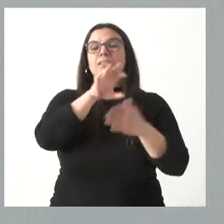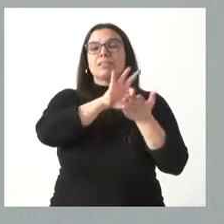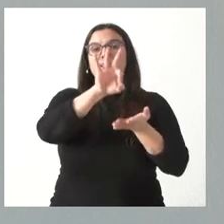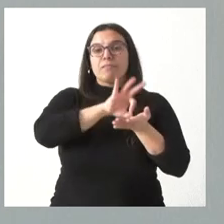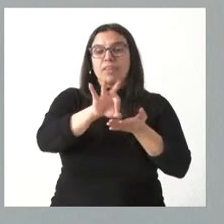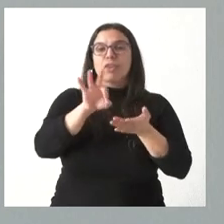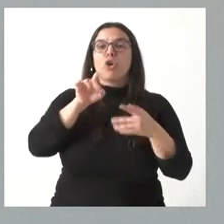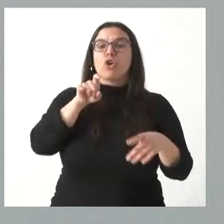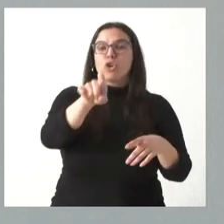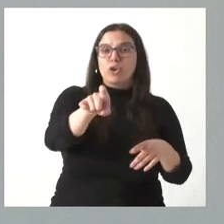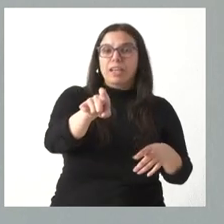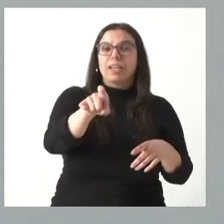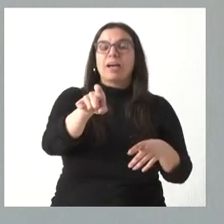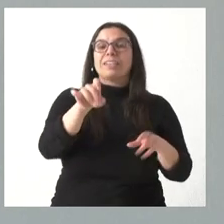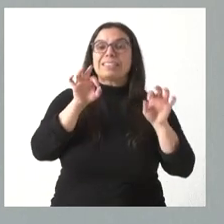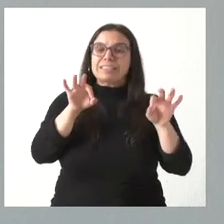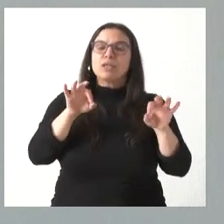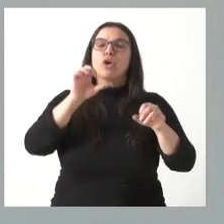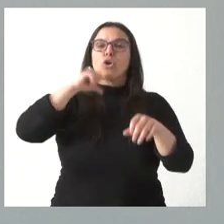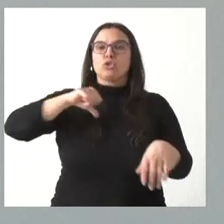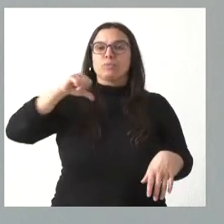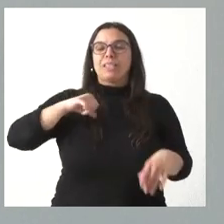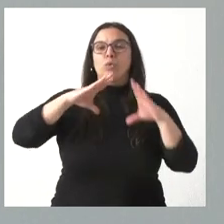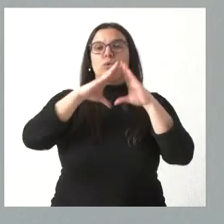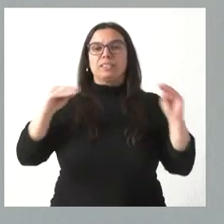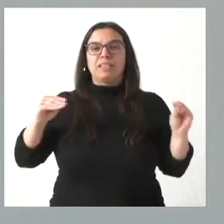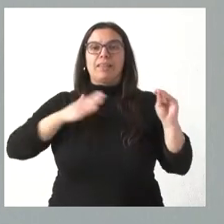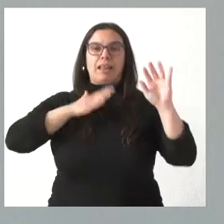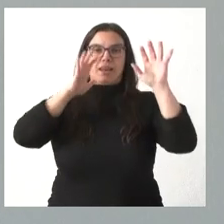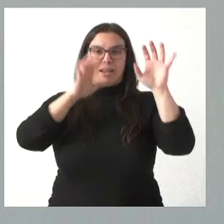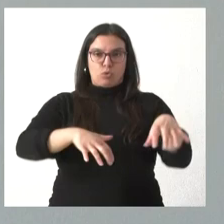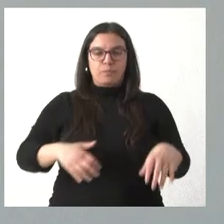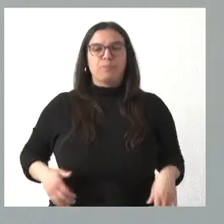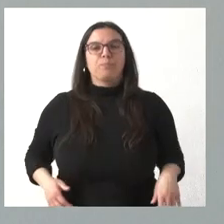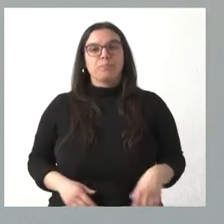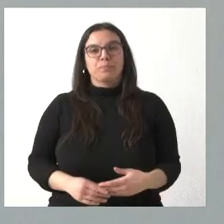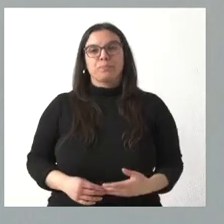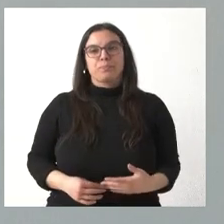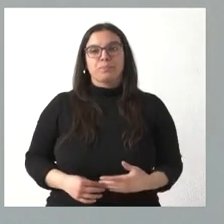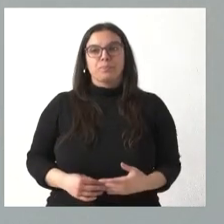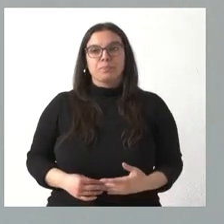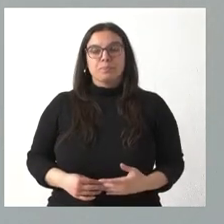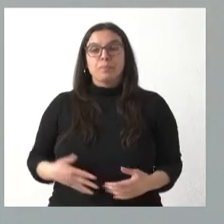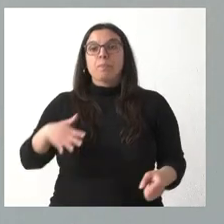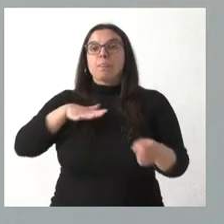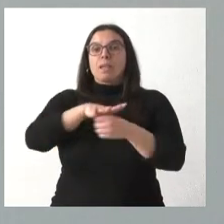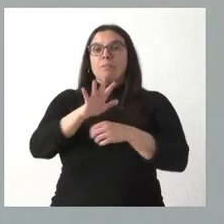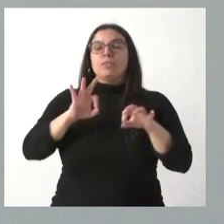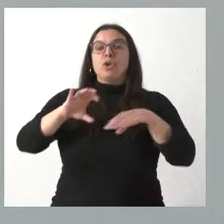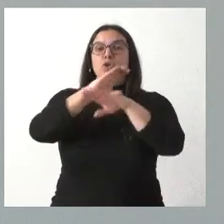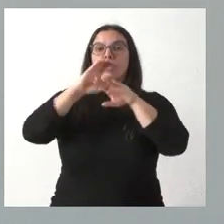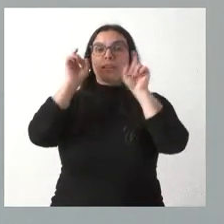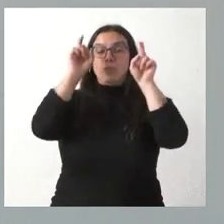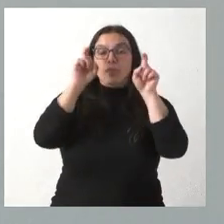de oncología radioterápica del Hospital Universitario de León. En el ámbito de la Consejería de Educación,